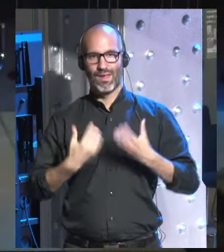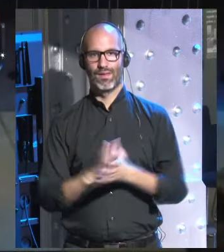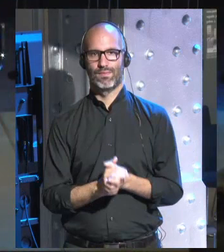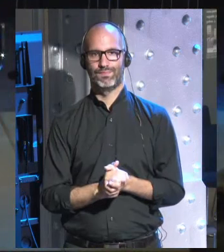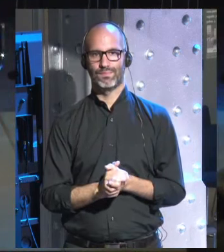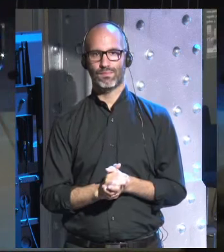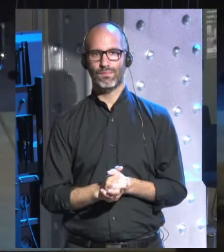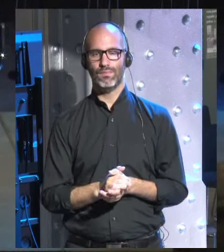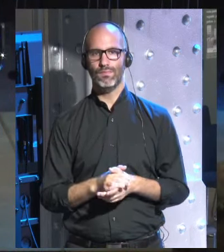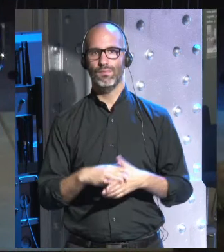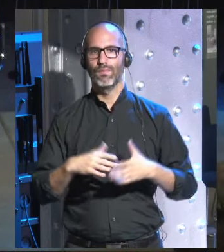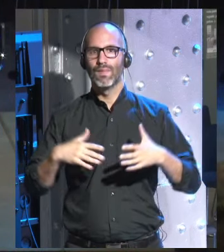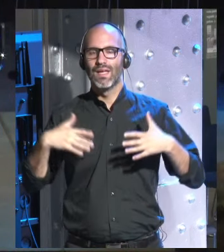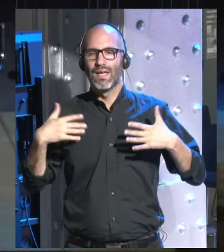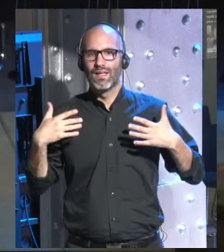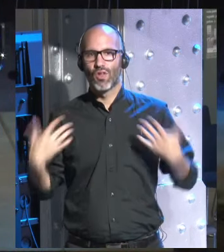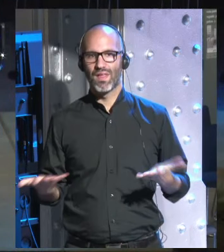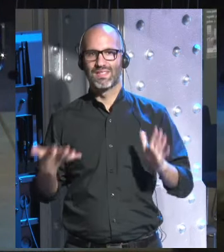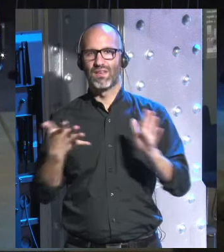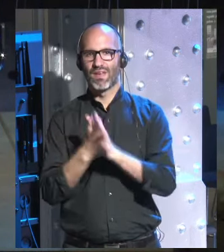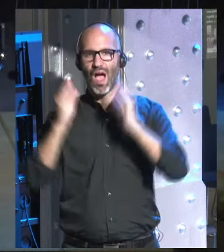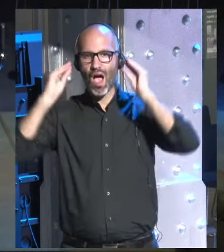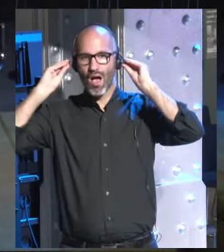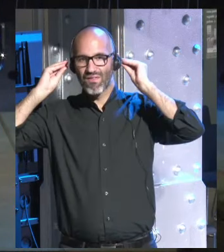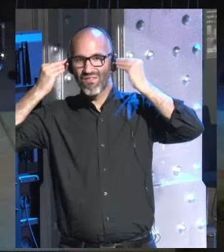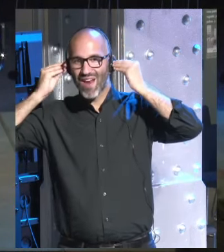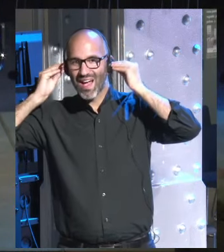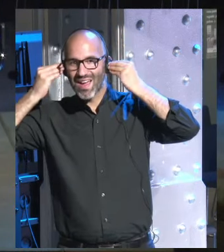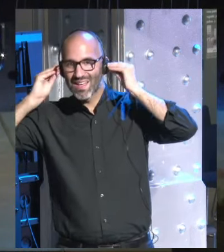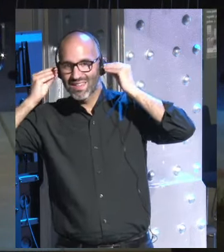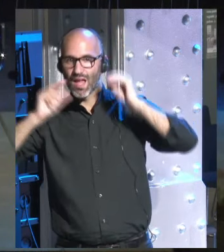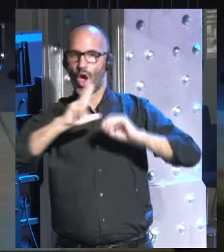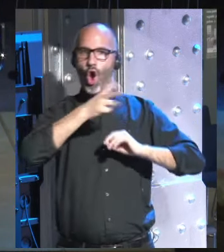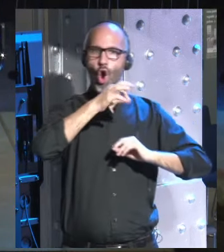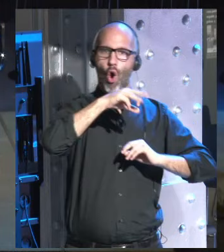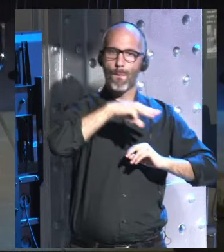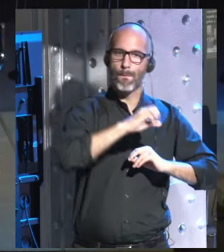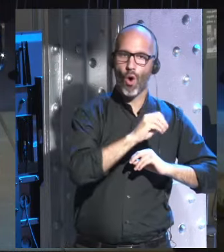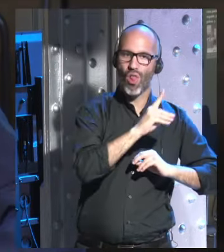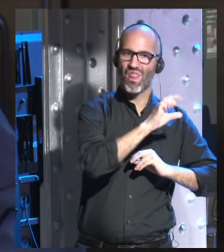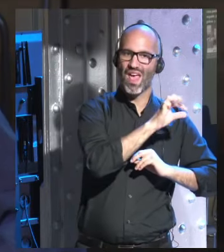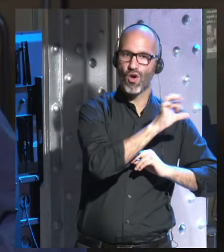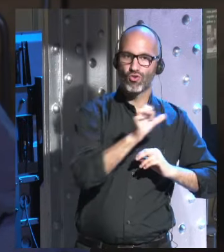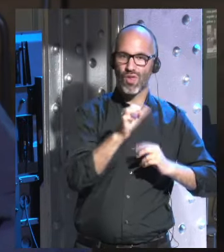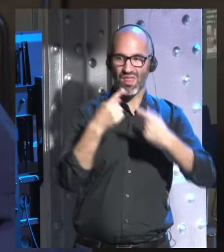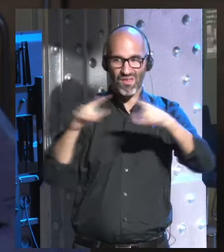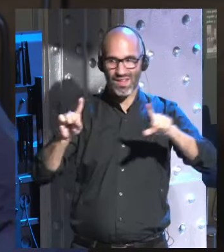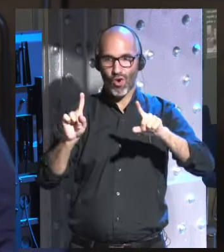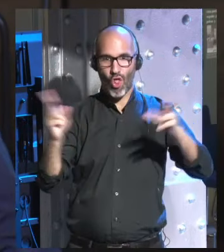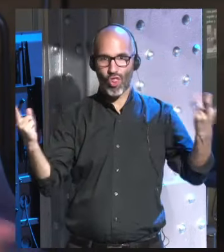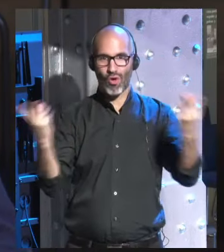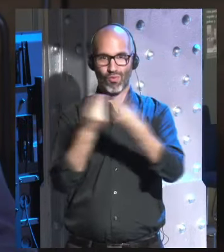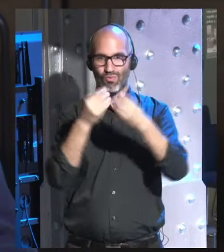así que no es que Frankenstein sea una cosa y homo deus sea otra distinta son la misma